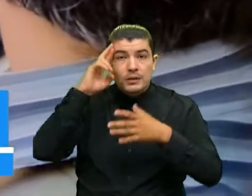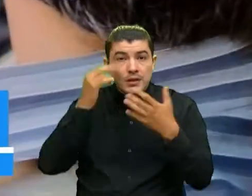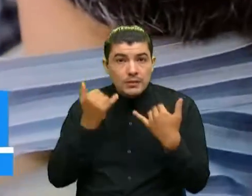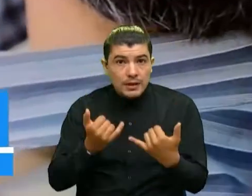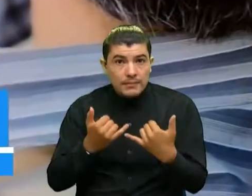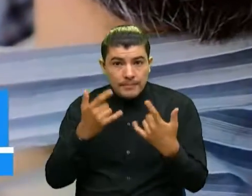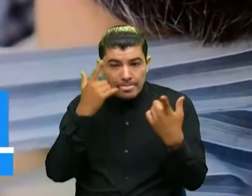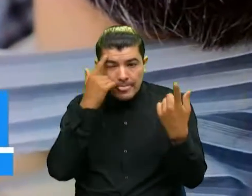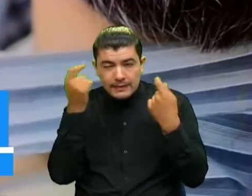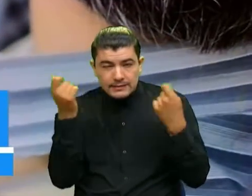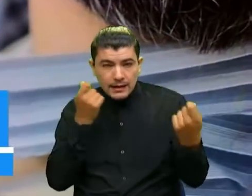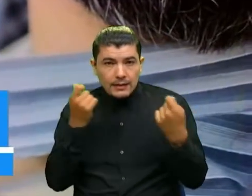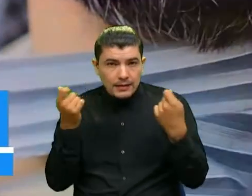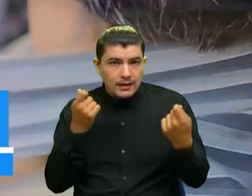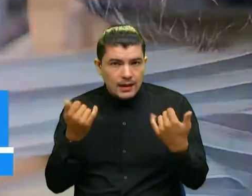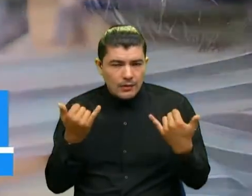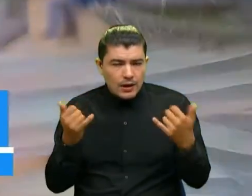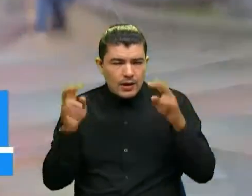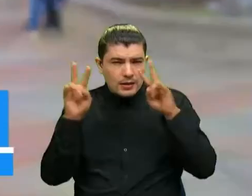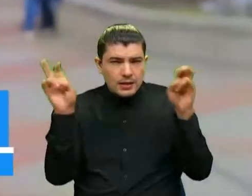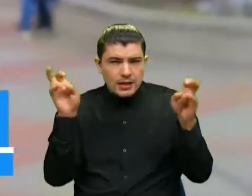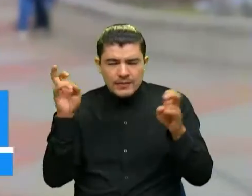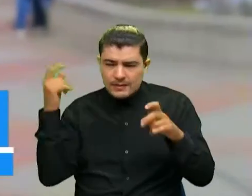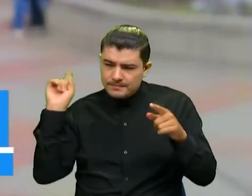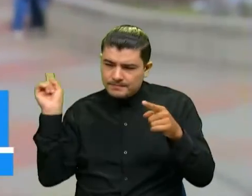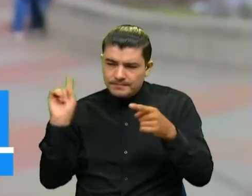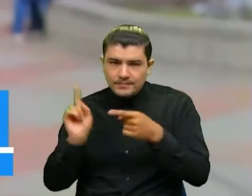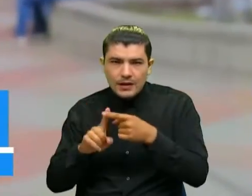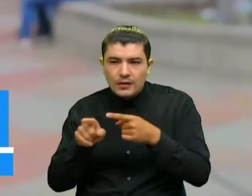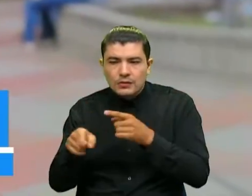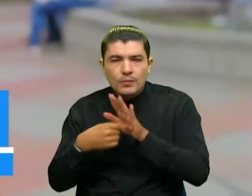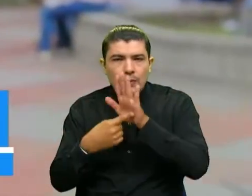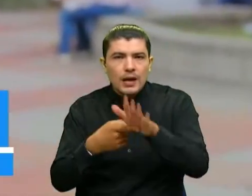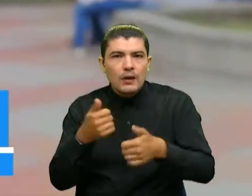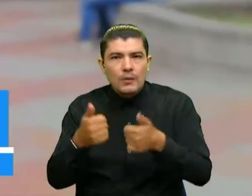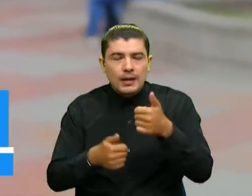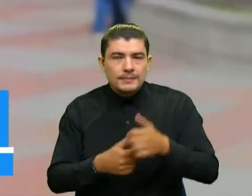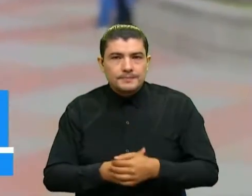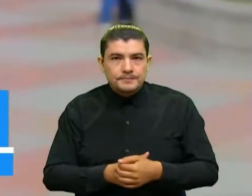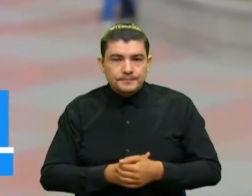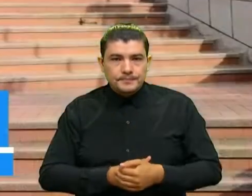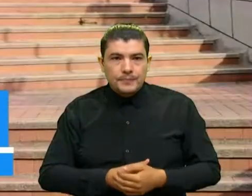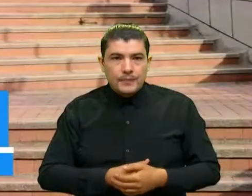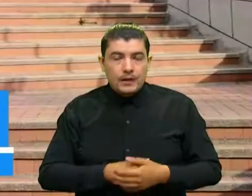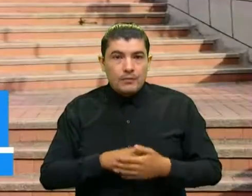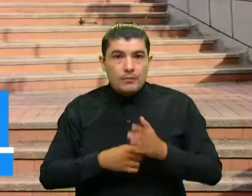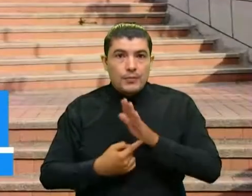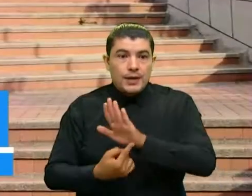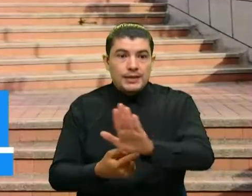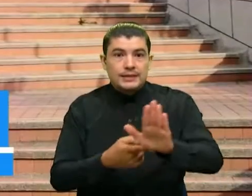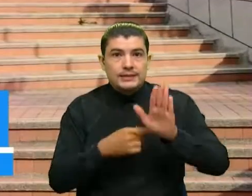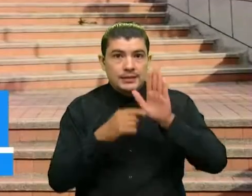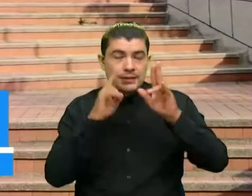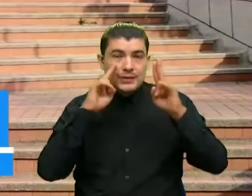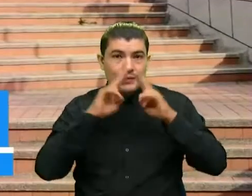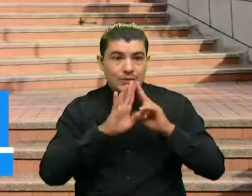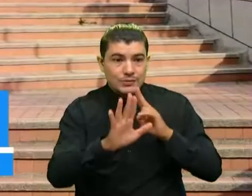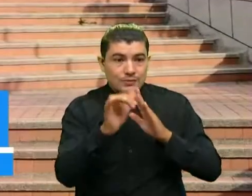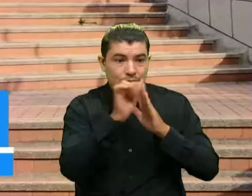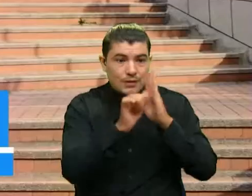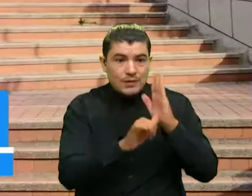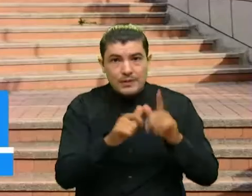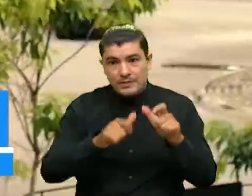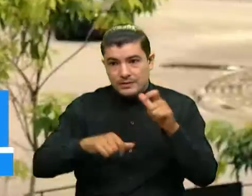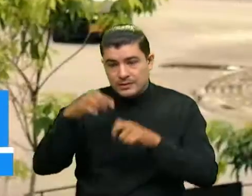líneas estratégicas que hemos venido trabajando que tiene que ver con la visibilidad y la internacionalización de nuestros programas y de nuestros